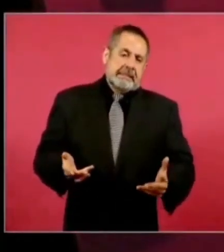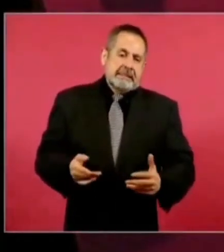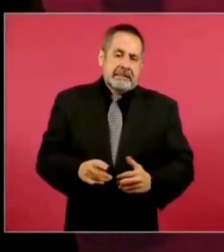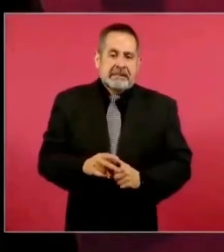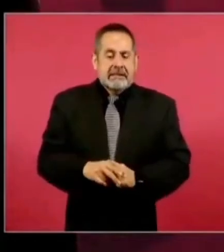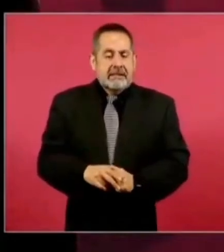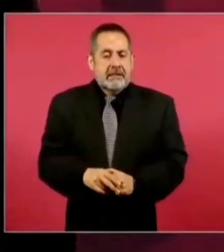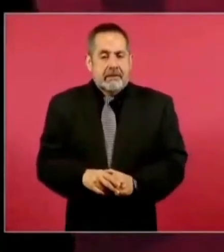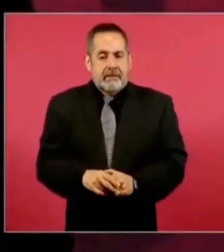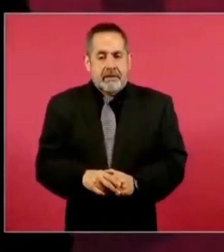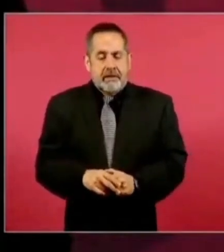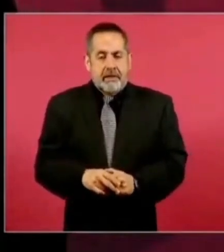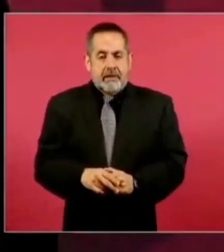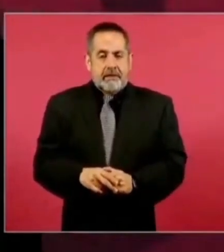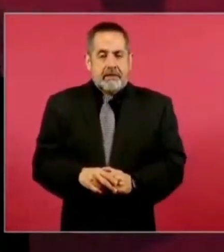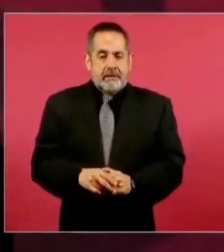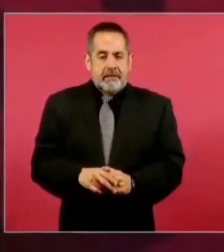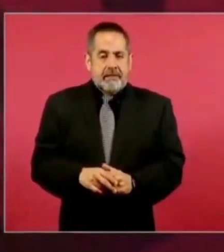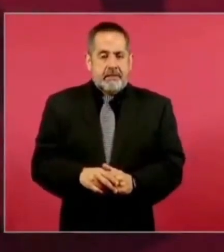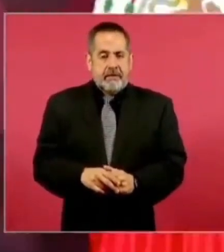En vez de estar